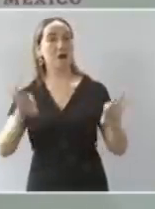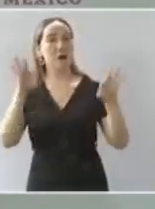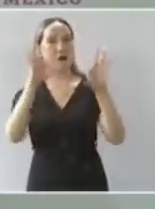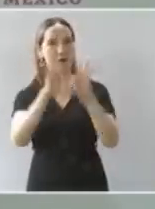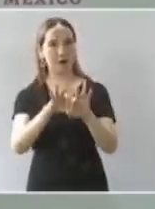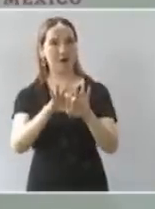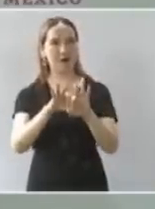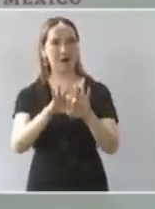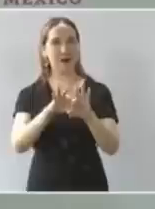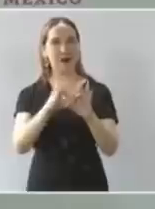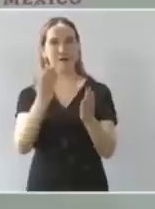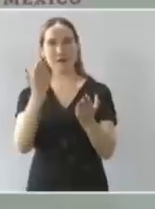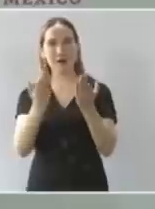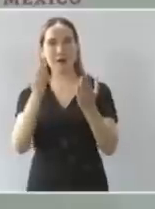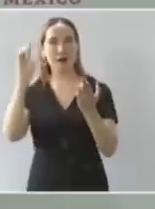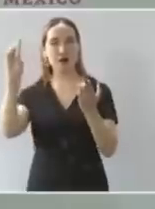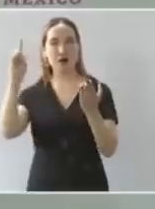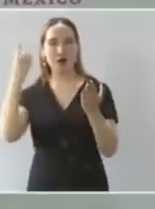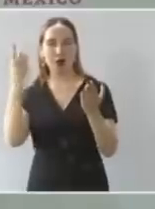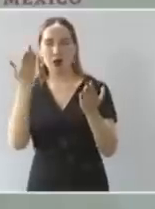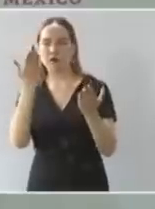dólar todo esto